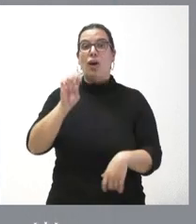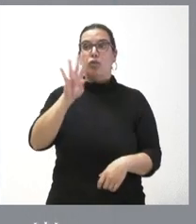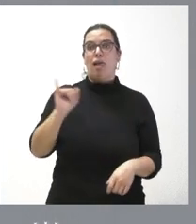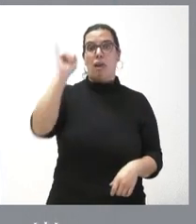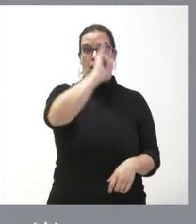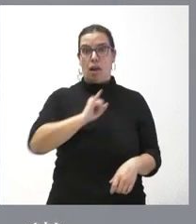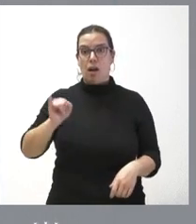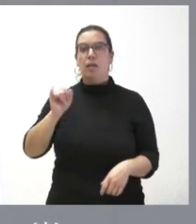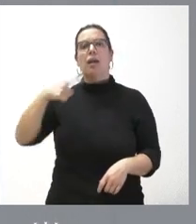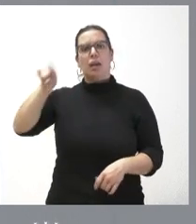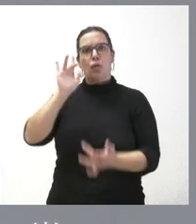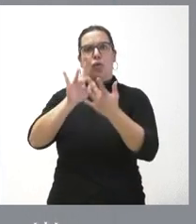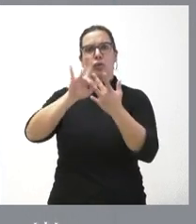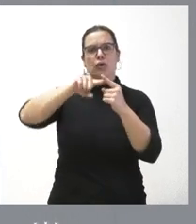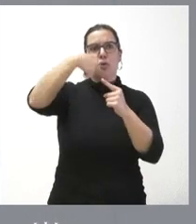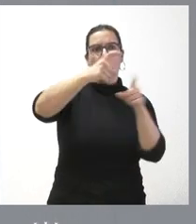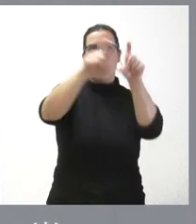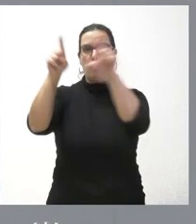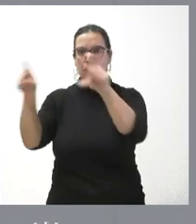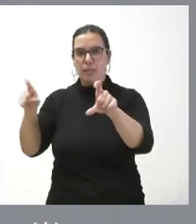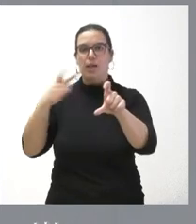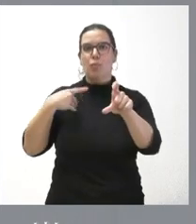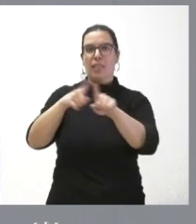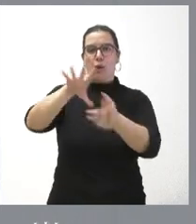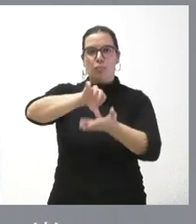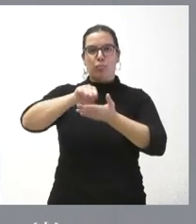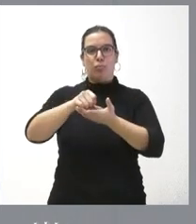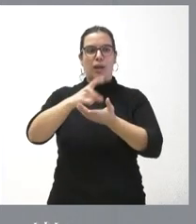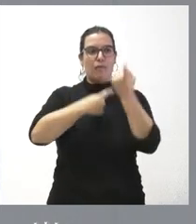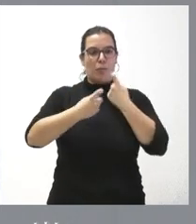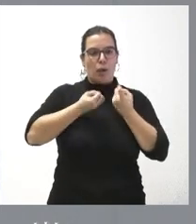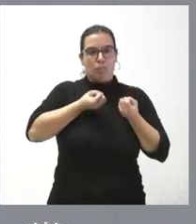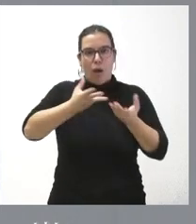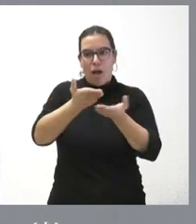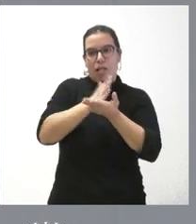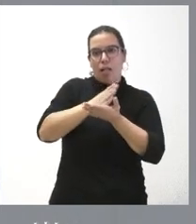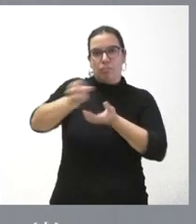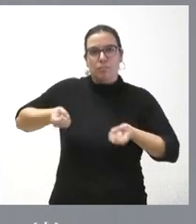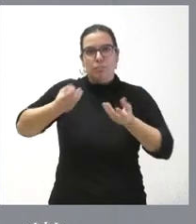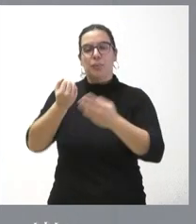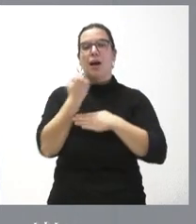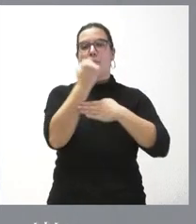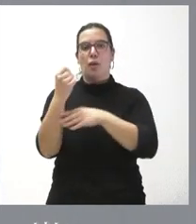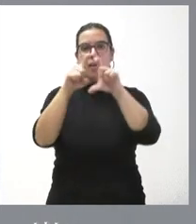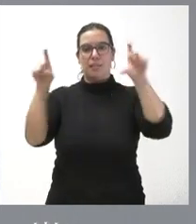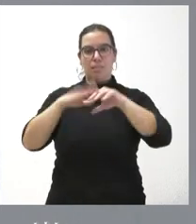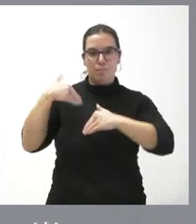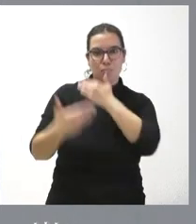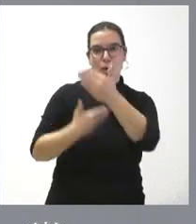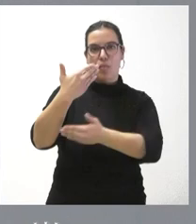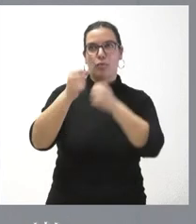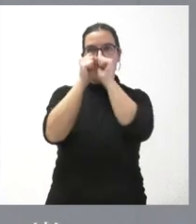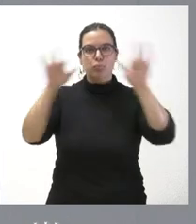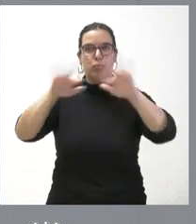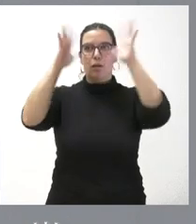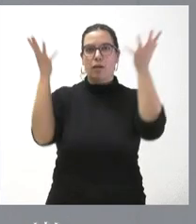tienen contacto con empresas y pueden capilarizar muy bien toda esta información y pueden ayudar y apoyar a estas empresas en sus procesos de internacionalización,